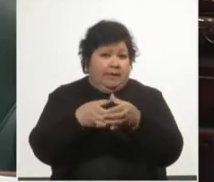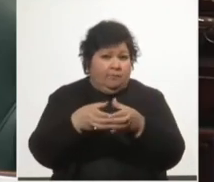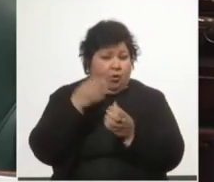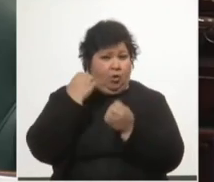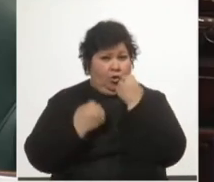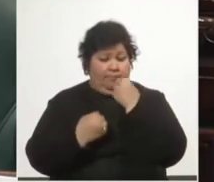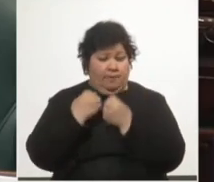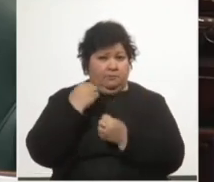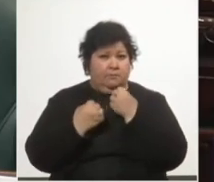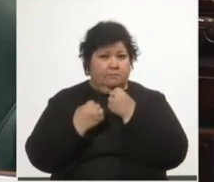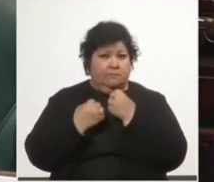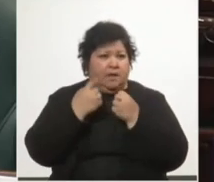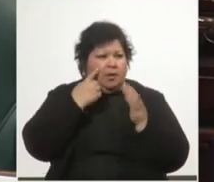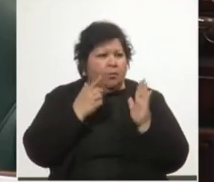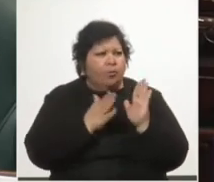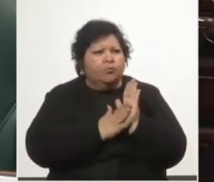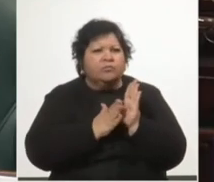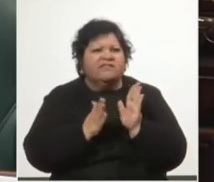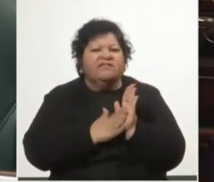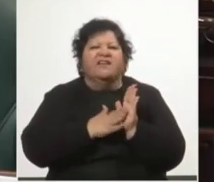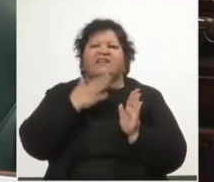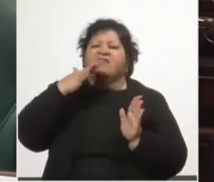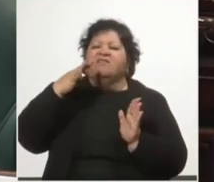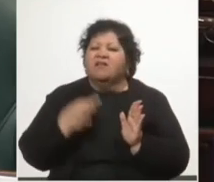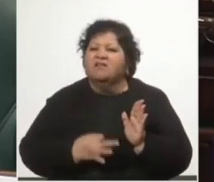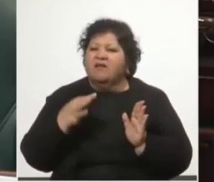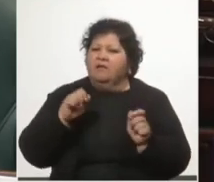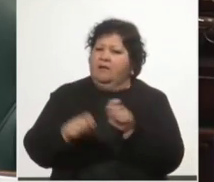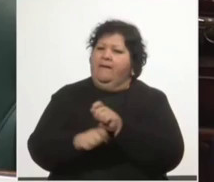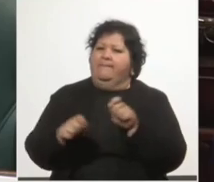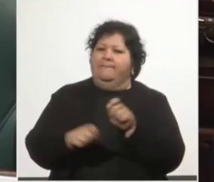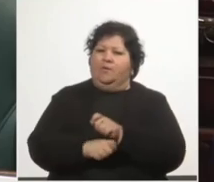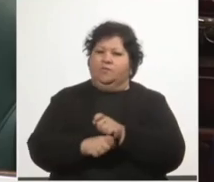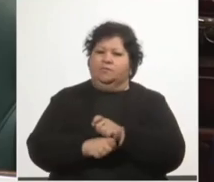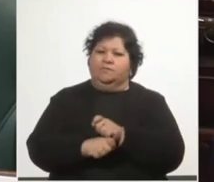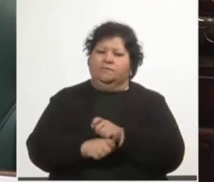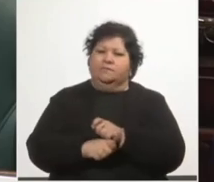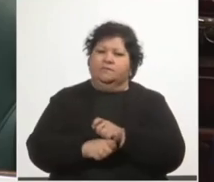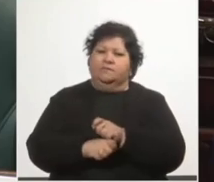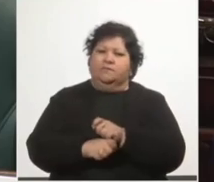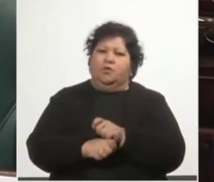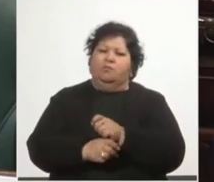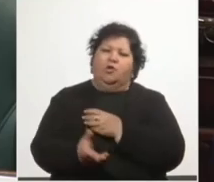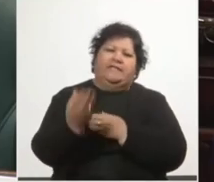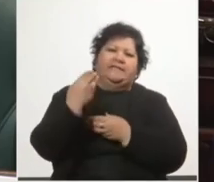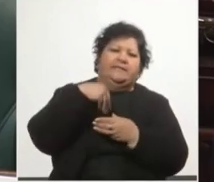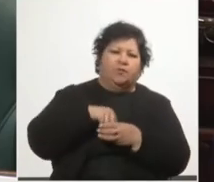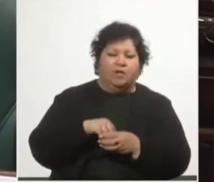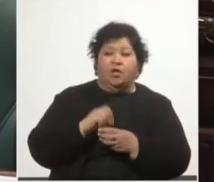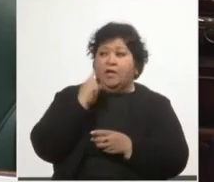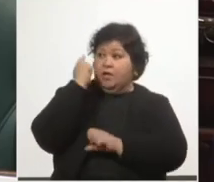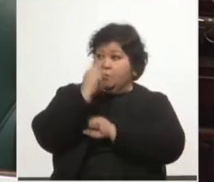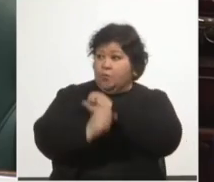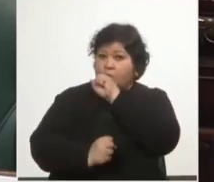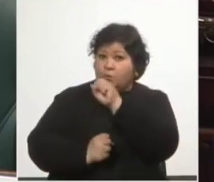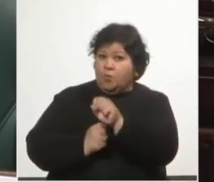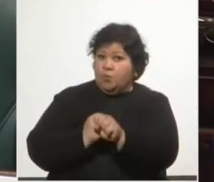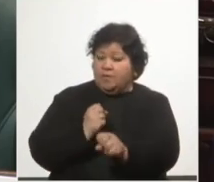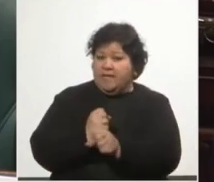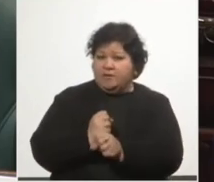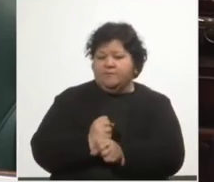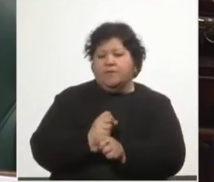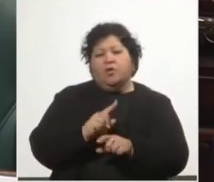justifiquen significativos cambios como los que se introdujeron en solo un año. Otra fuente de